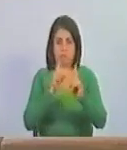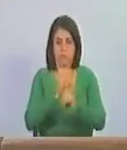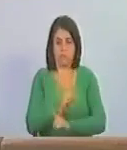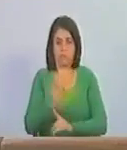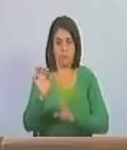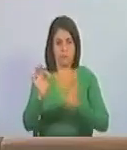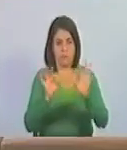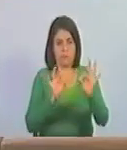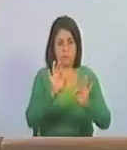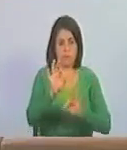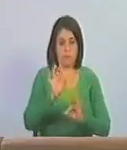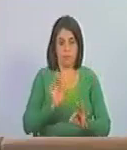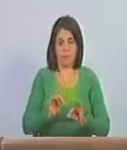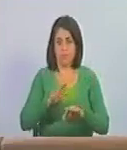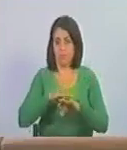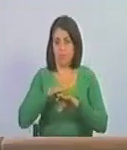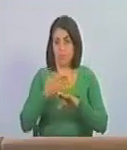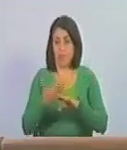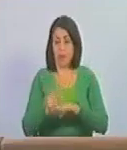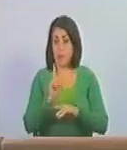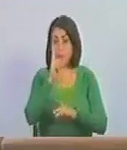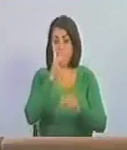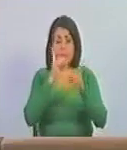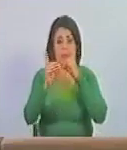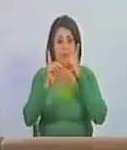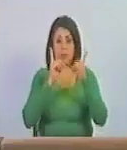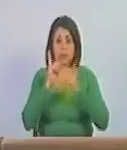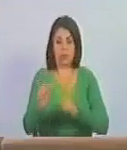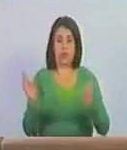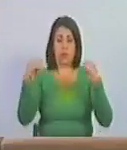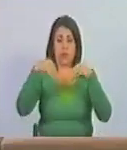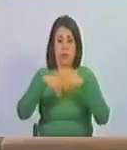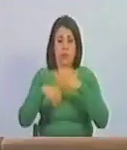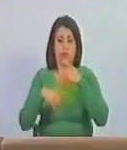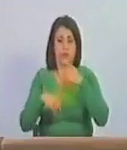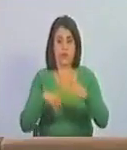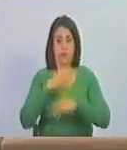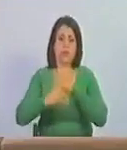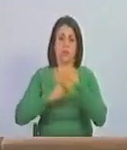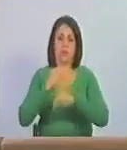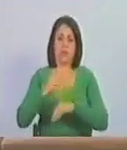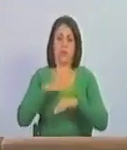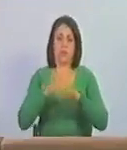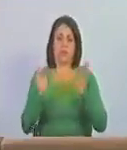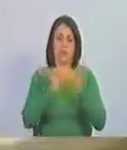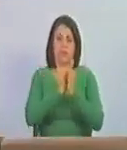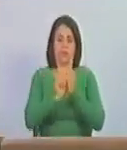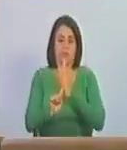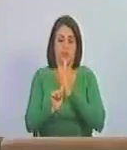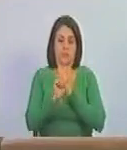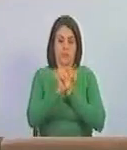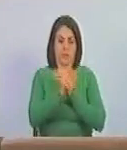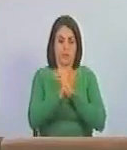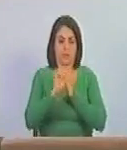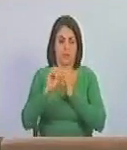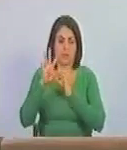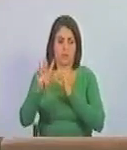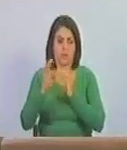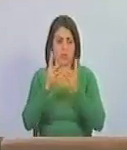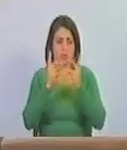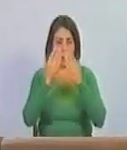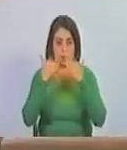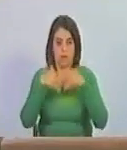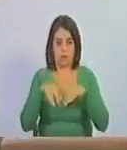alternativas a los efectos de su primera discusión, de conformidad con lo establecido en el artículo 204, numeral